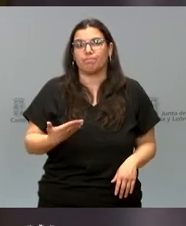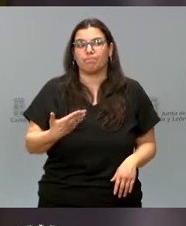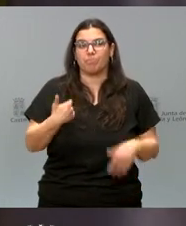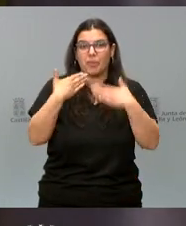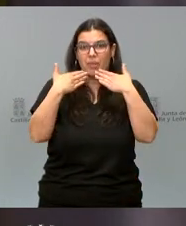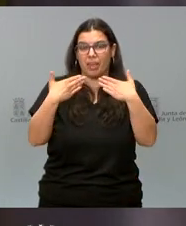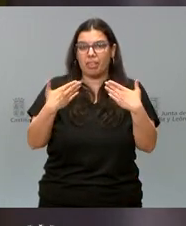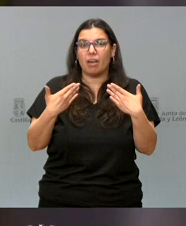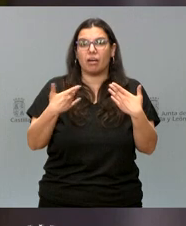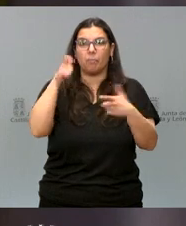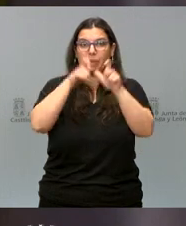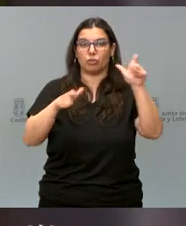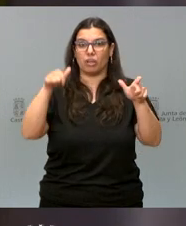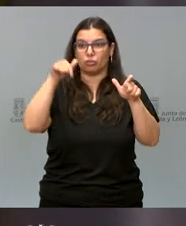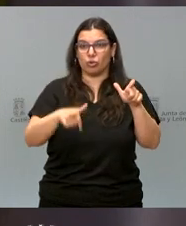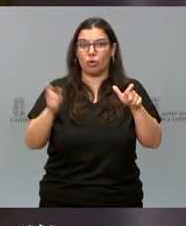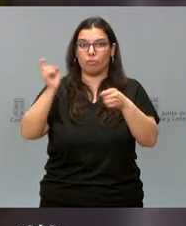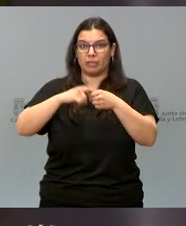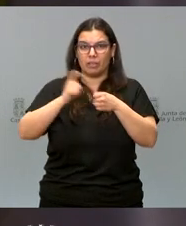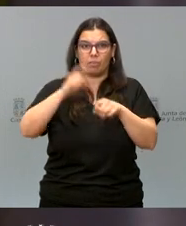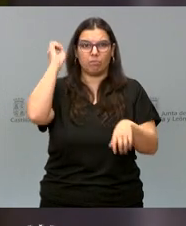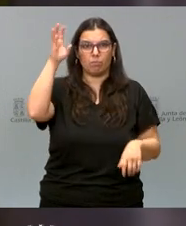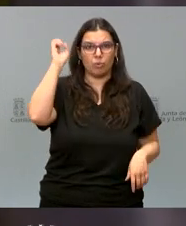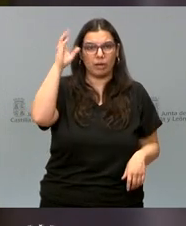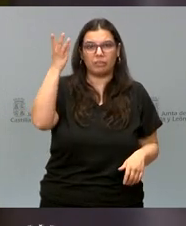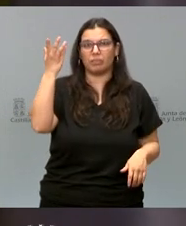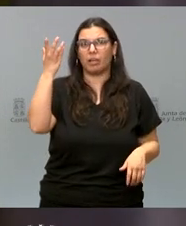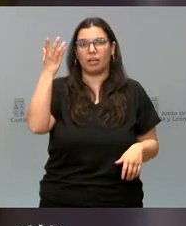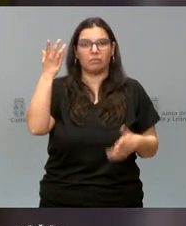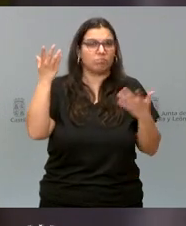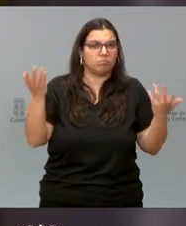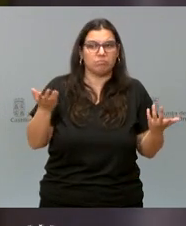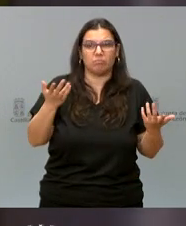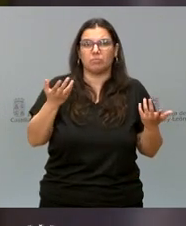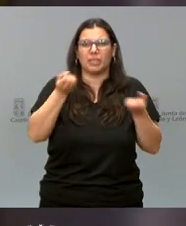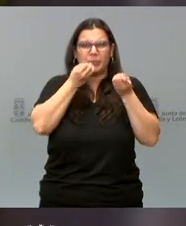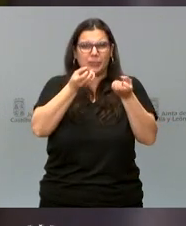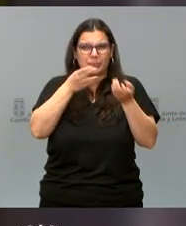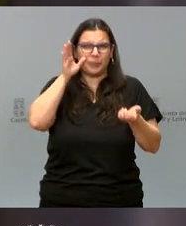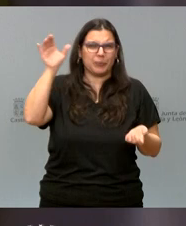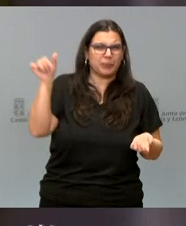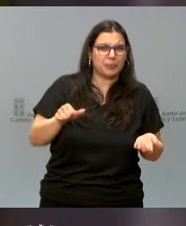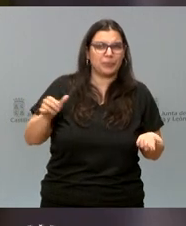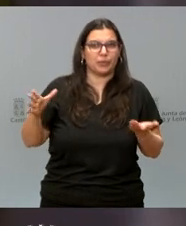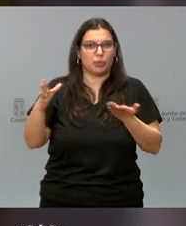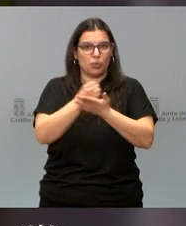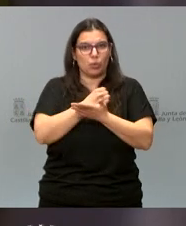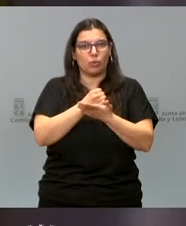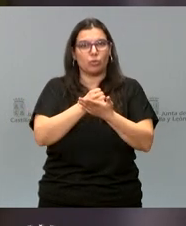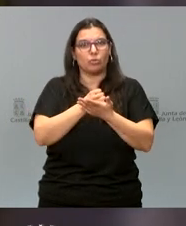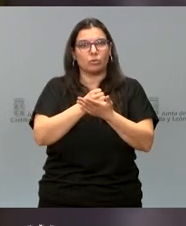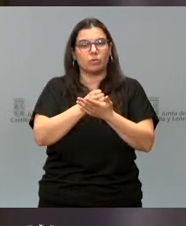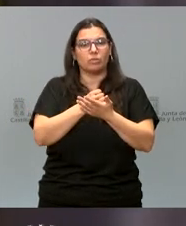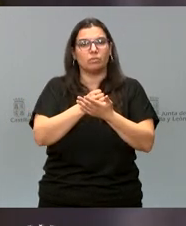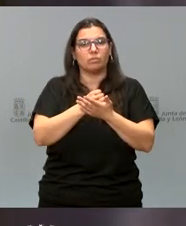a quienes participan hoy, ponentes, en fin, todos los testimonios que aquí se van a mostrar y que vamos a tener